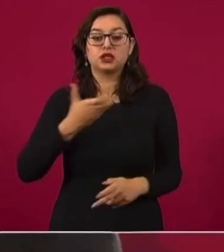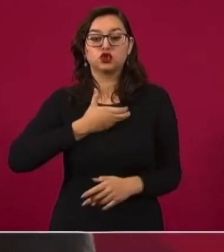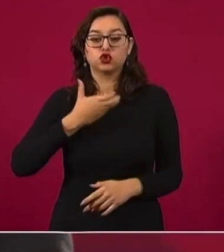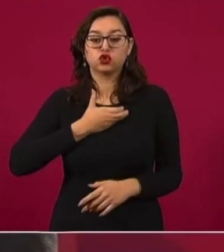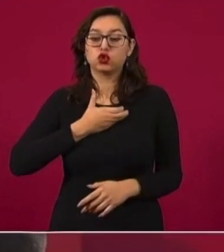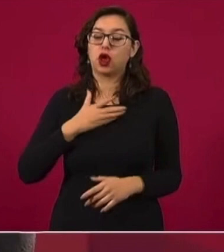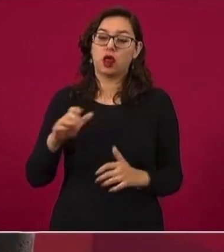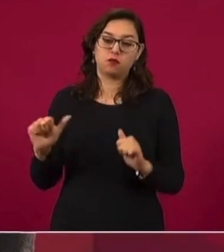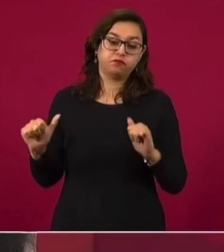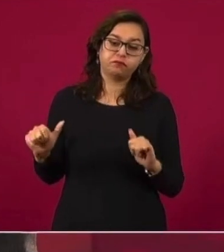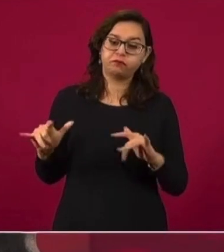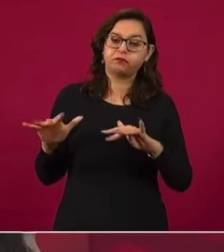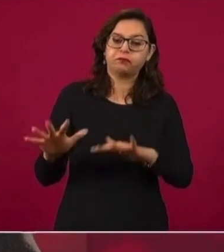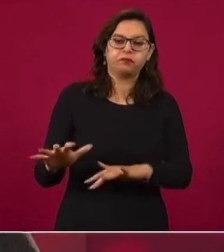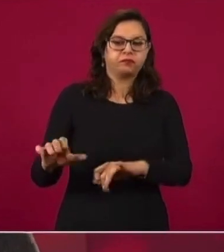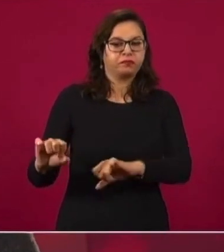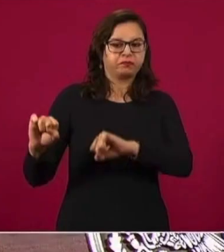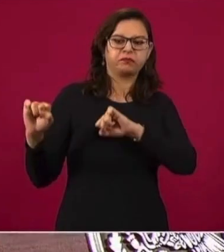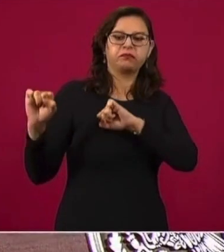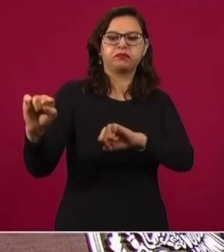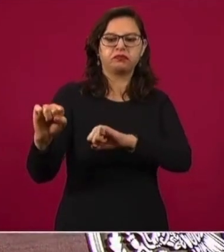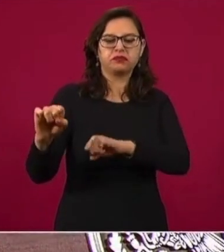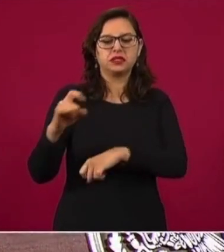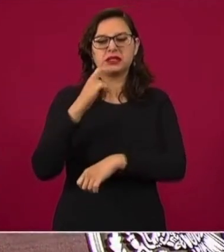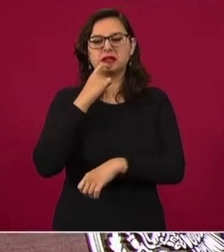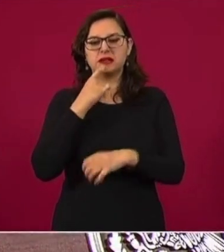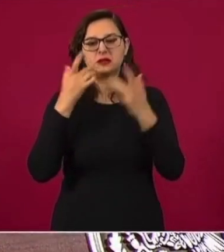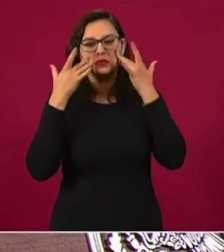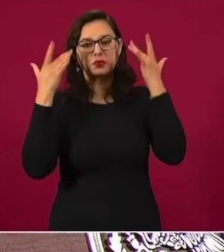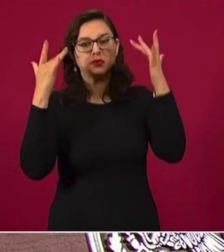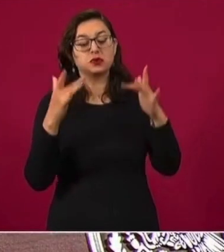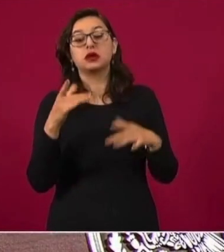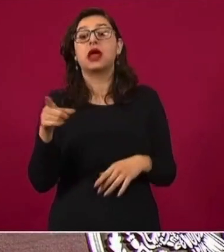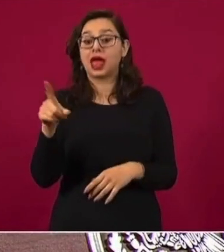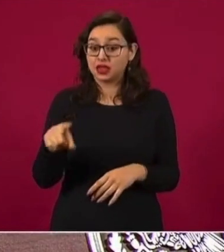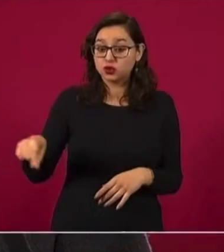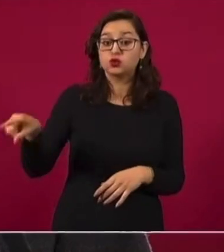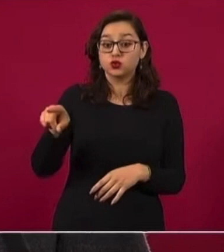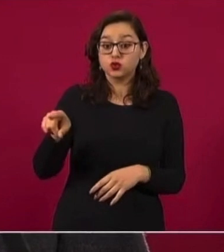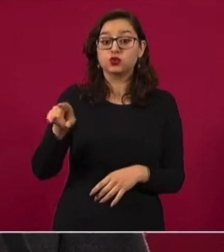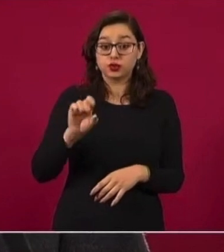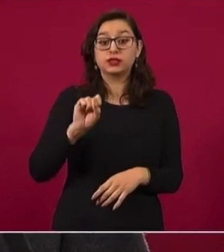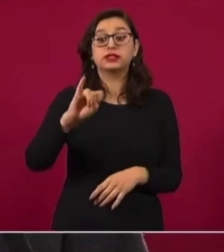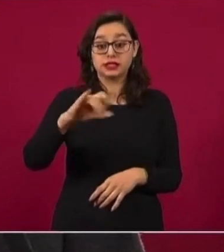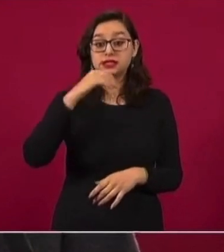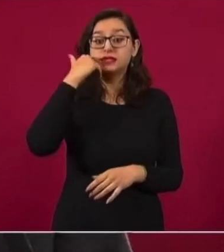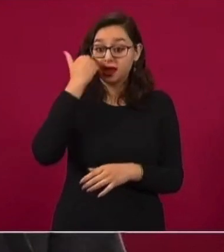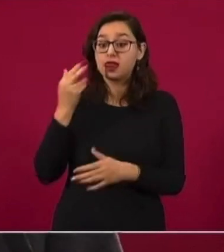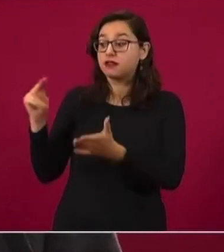yo renunciara. Ellos sí están recogiendo firmas o recogieron firmas